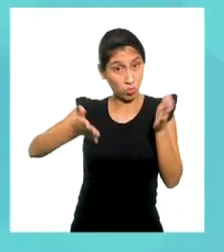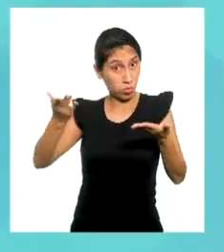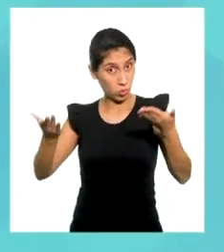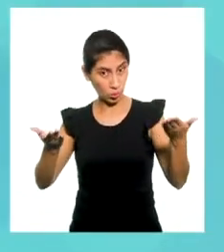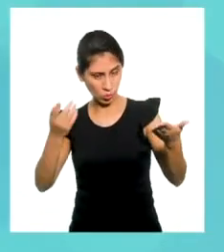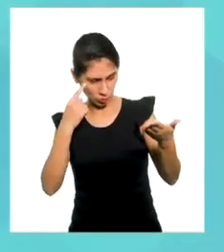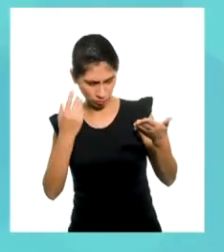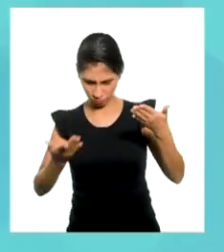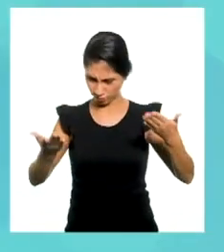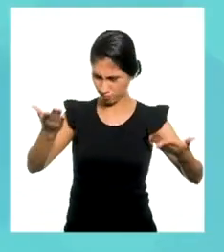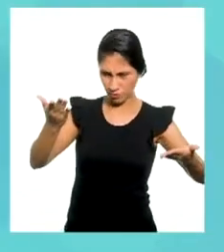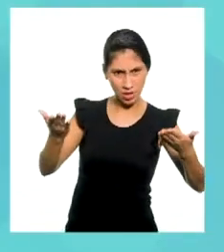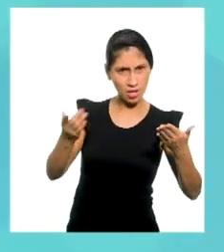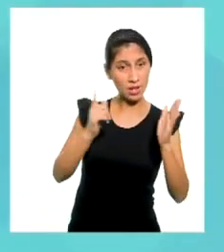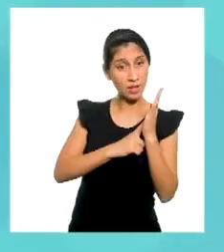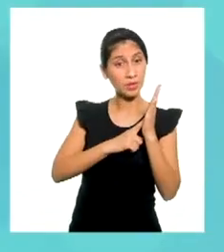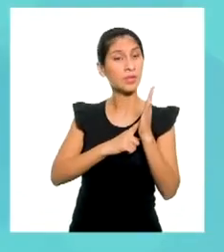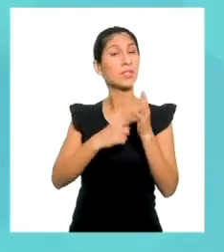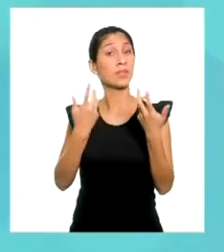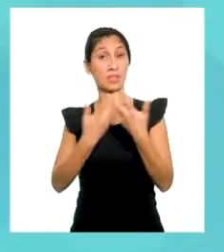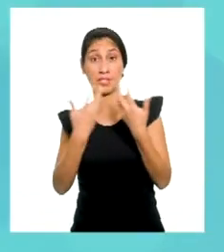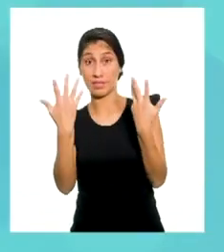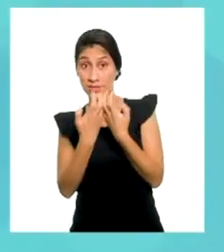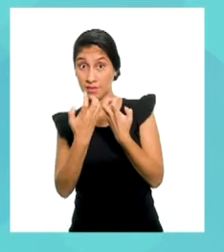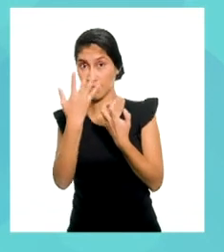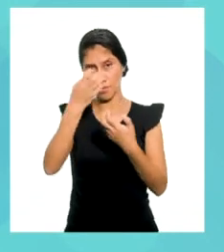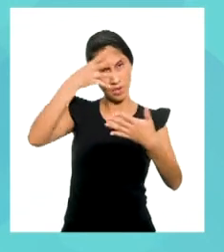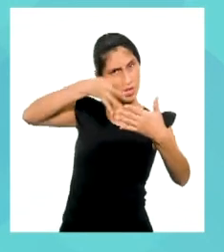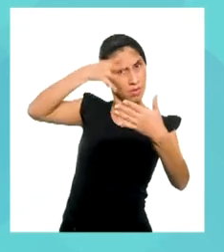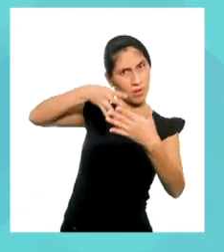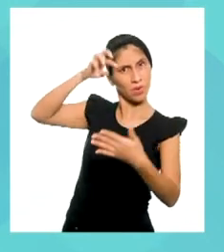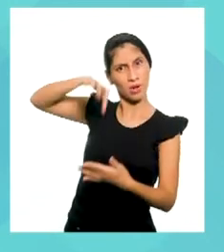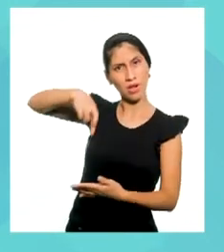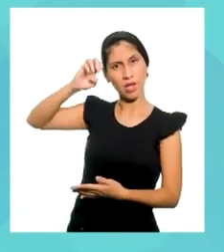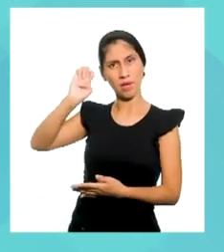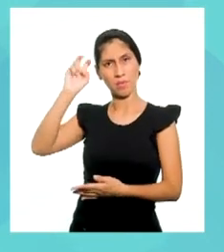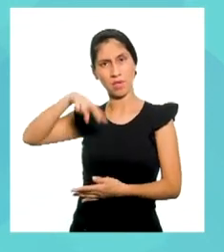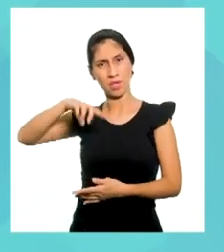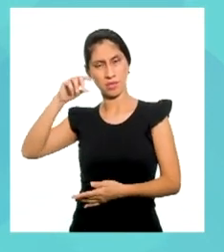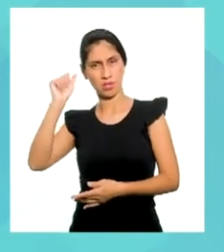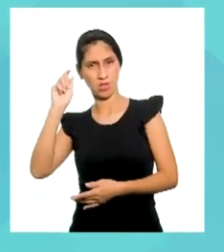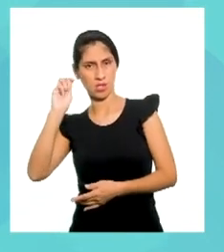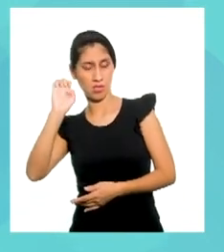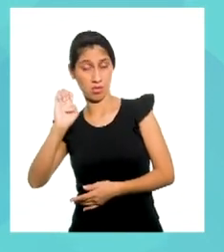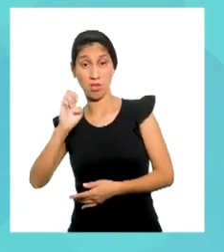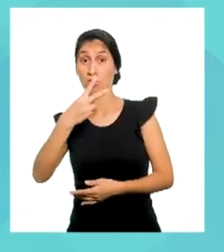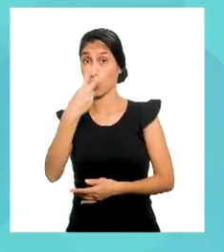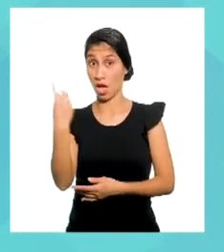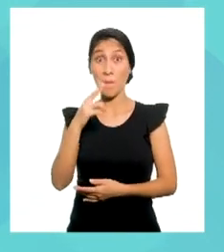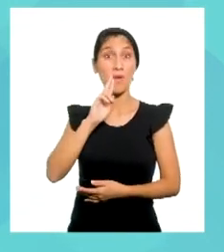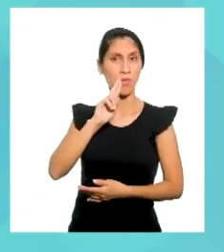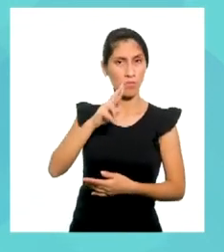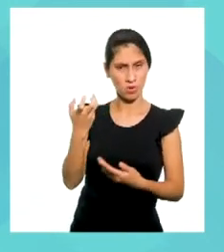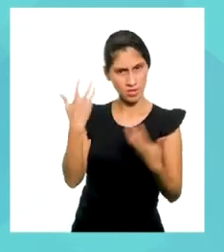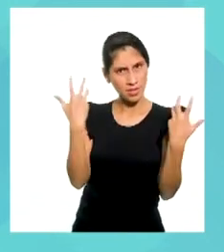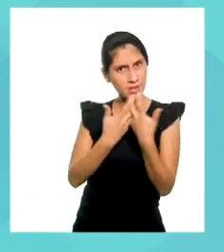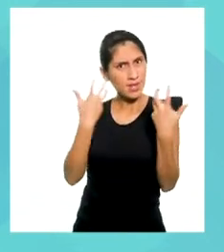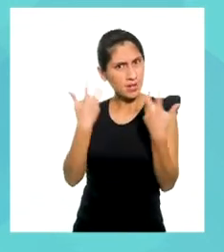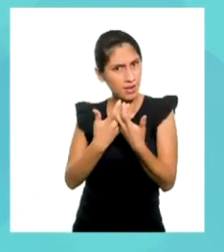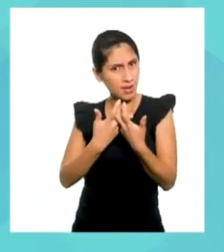los hicimos para calcular la pendiente de la misma recta, ambos resultados deberían de ser equivalentes. Por eso,